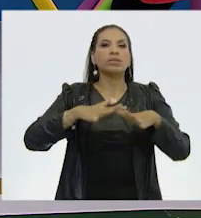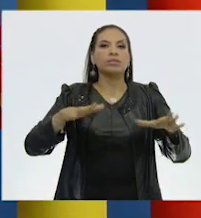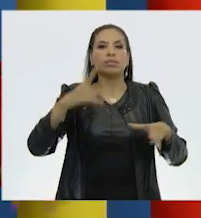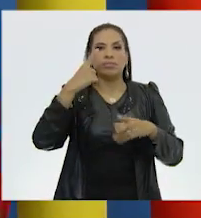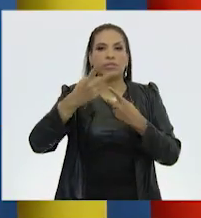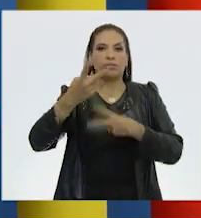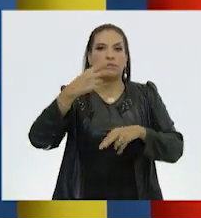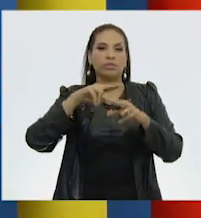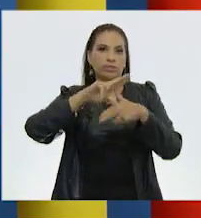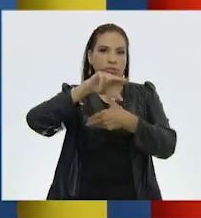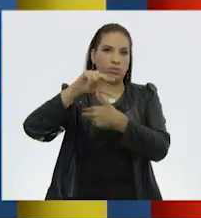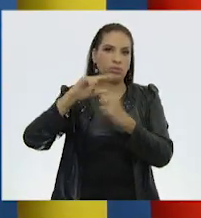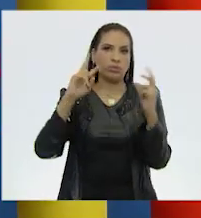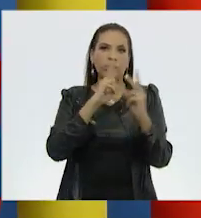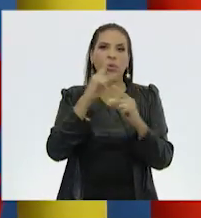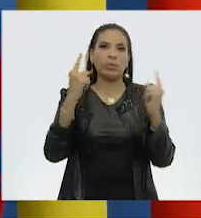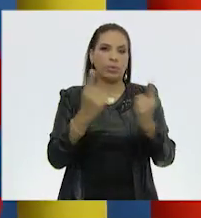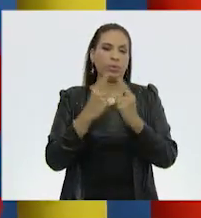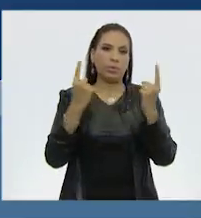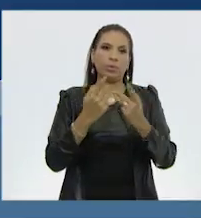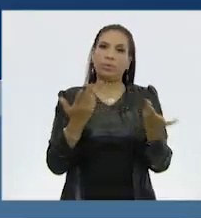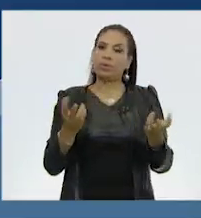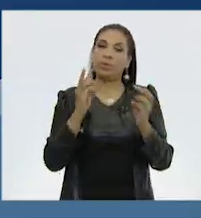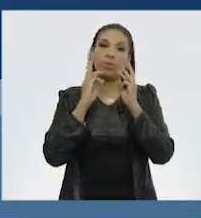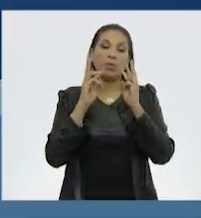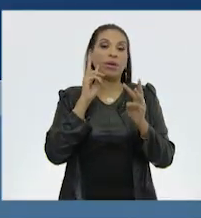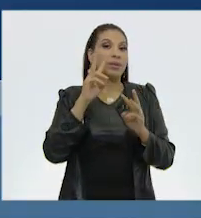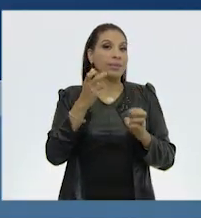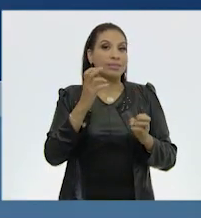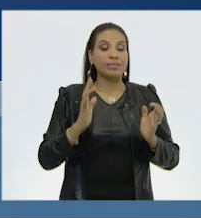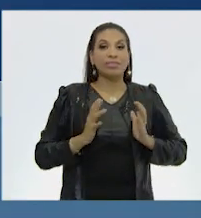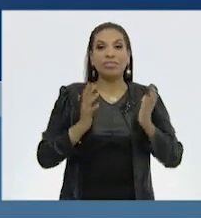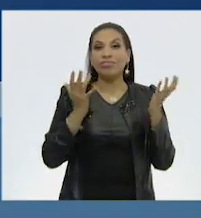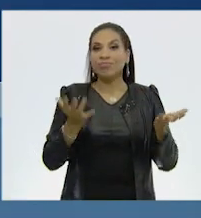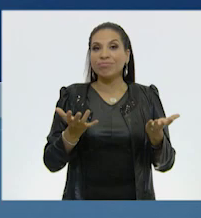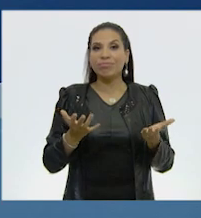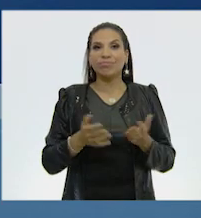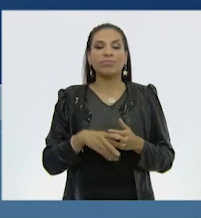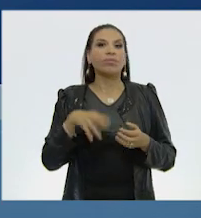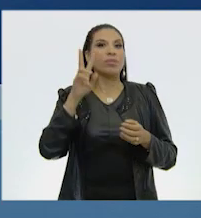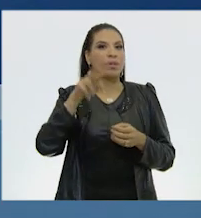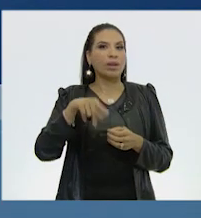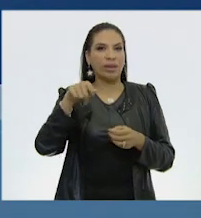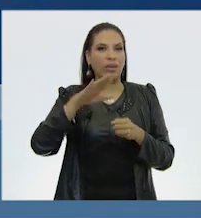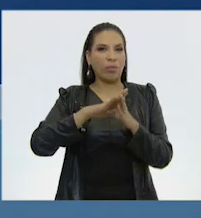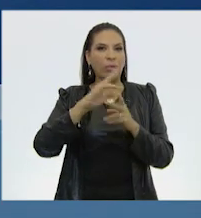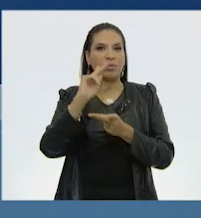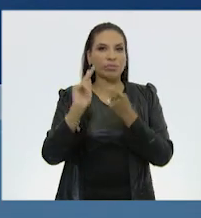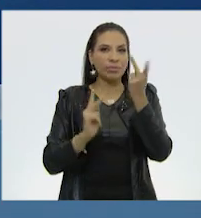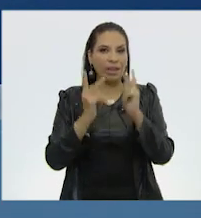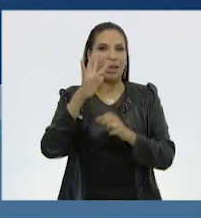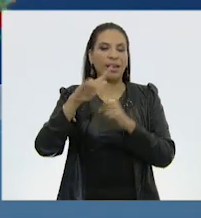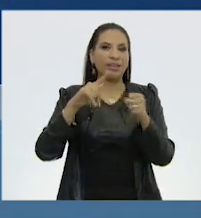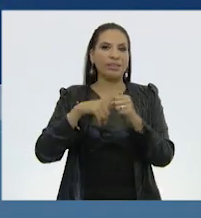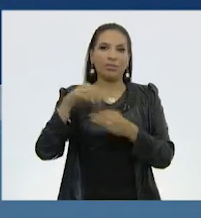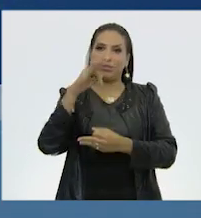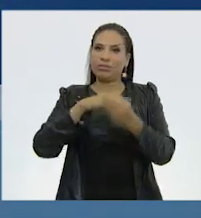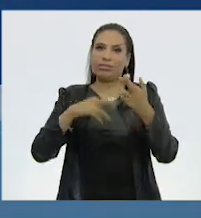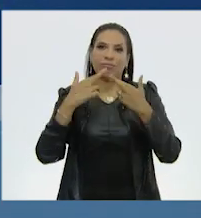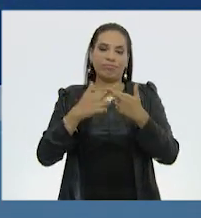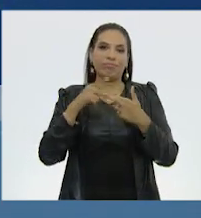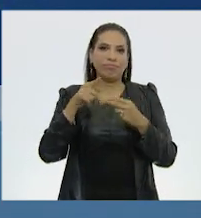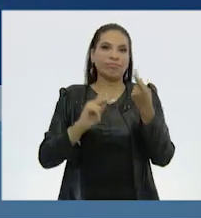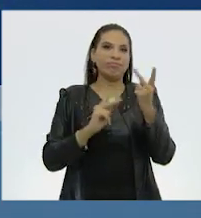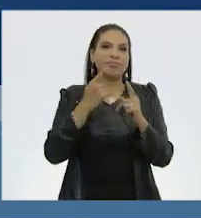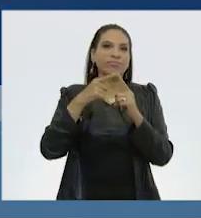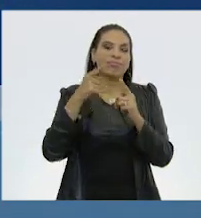impacto de los huracanes? ¡Guau! ¡Ese es sorprendente! Tanto que la naturaleza... Tanto, tanto lo que